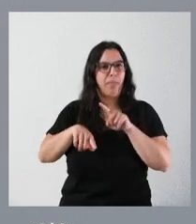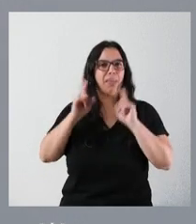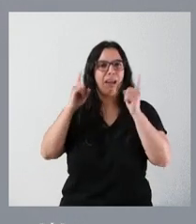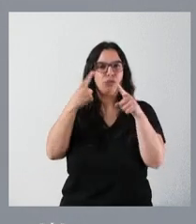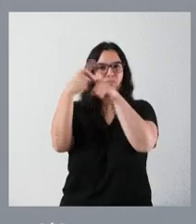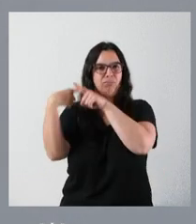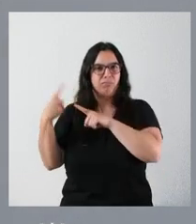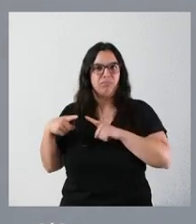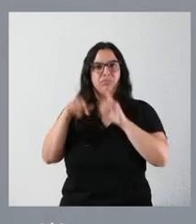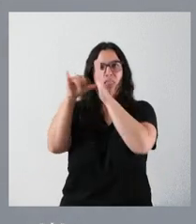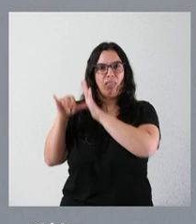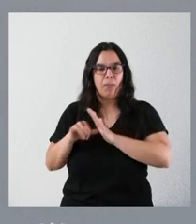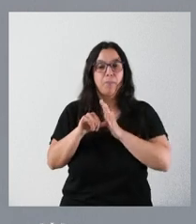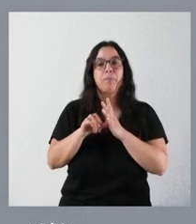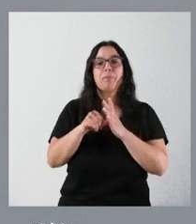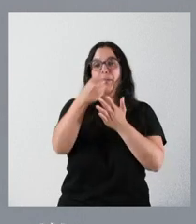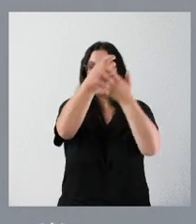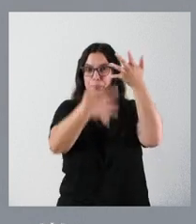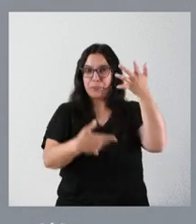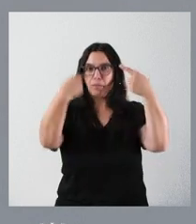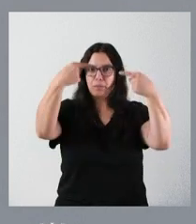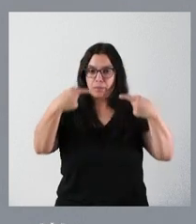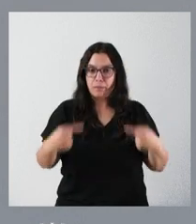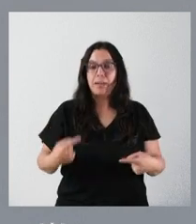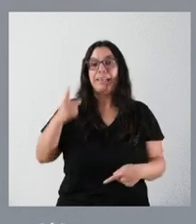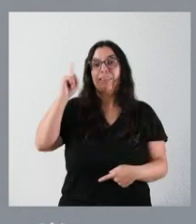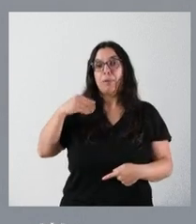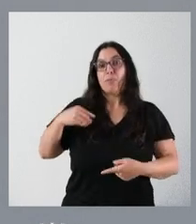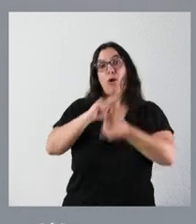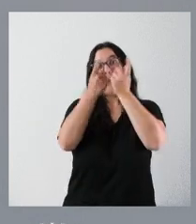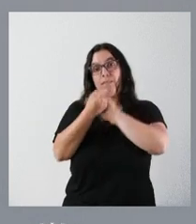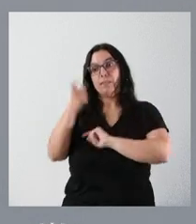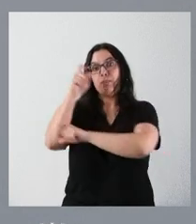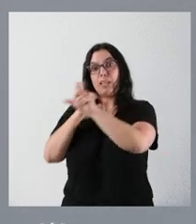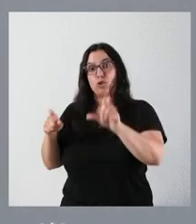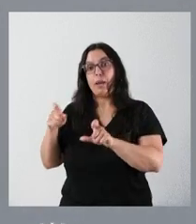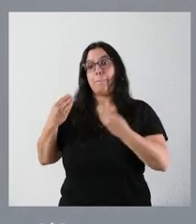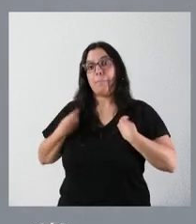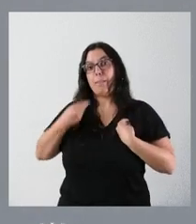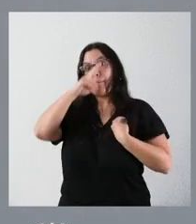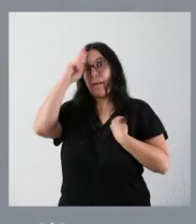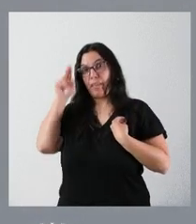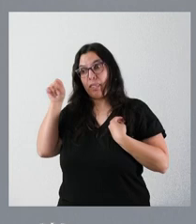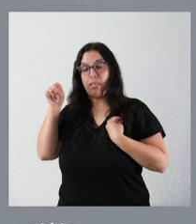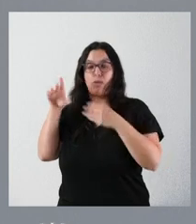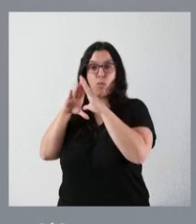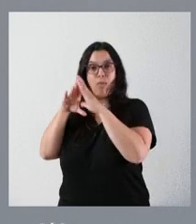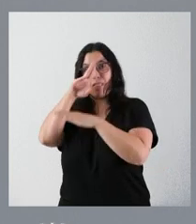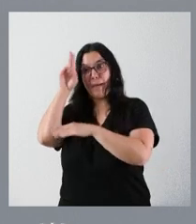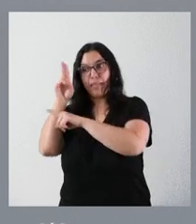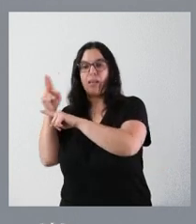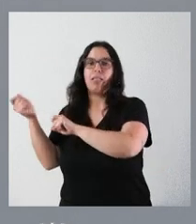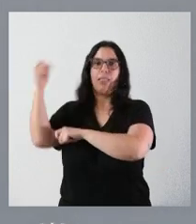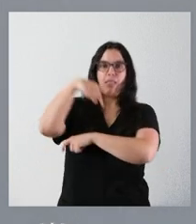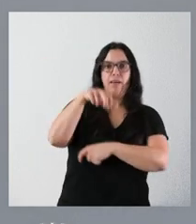municipios, así como los relativos a los ciudadanos de Madrid que puedan recibir asistencia en nuestra comunidad autónoma. Tiene usted todo el detalle en la documentación,